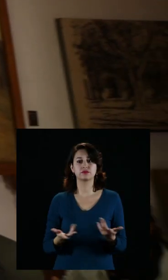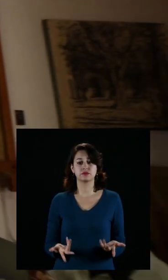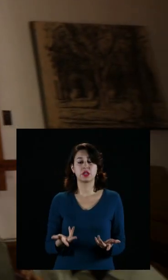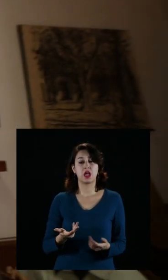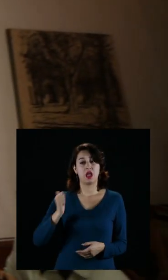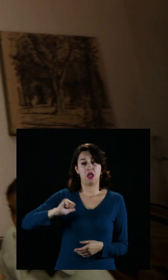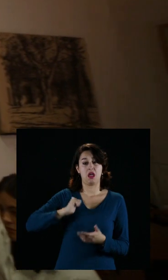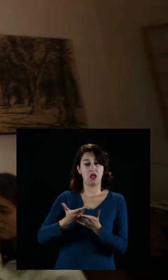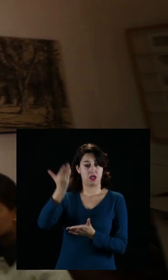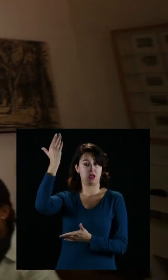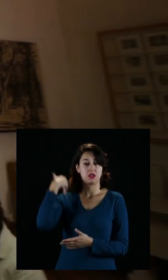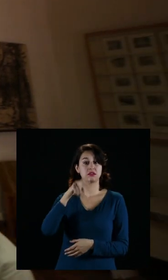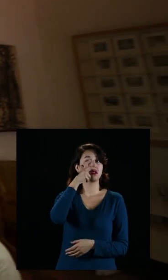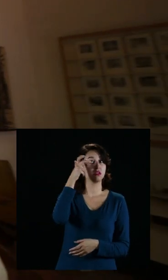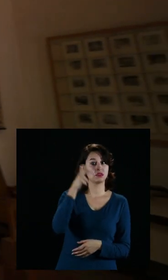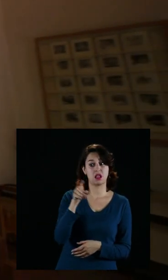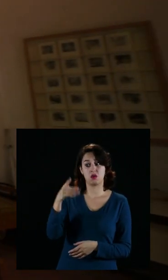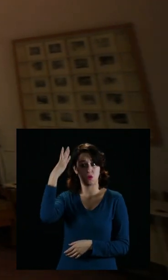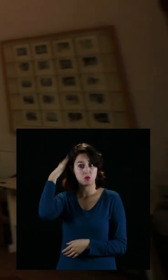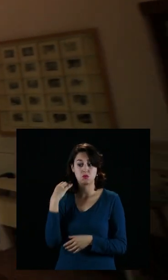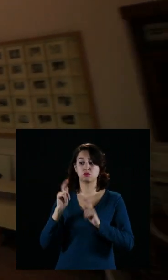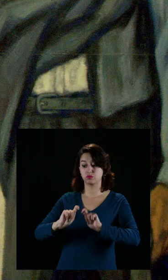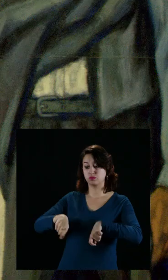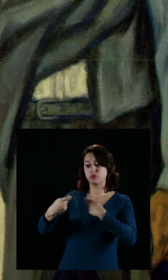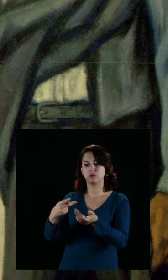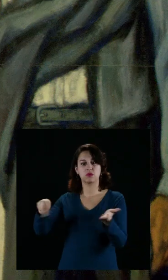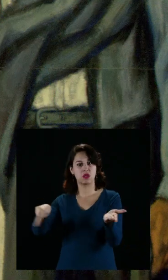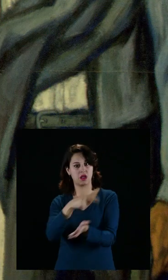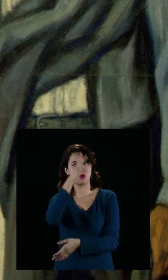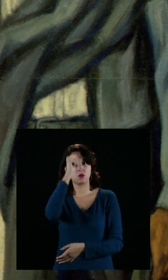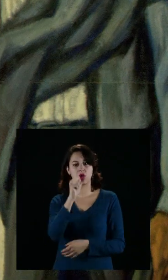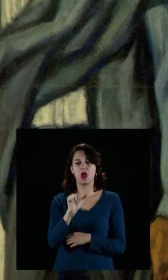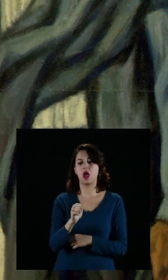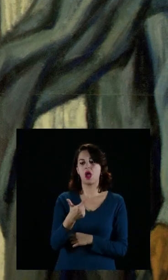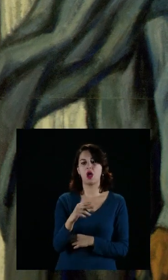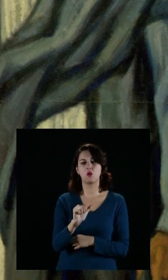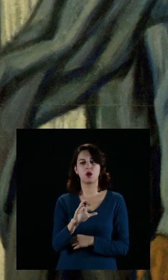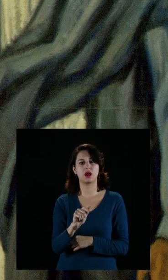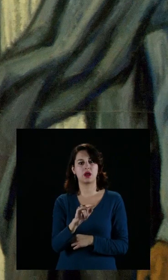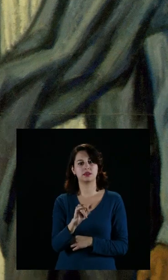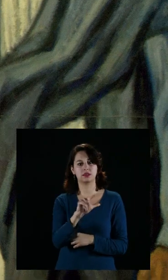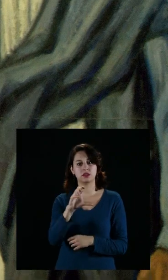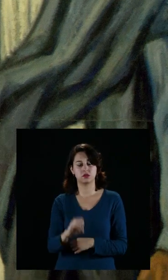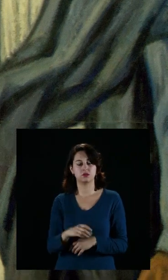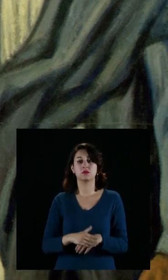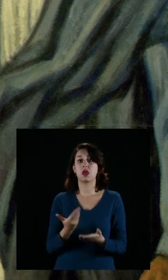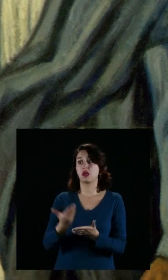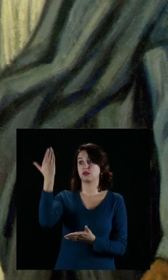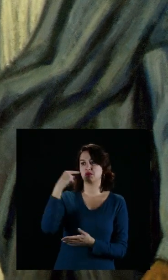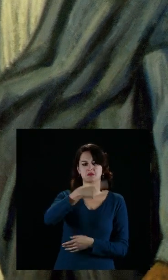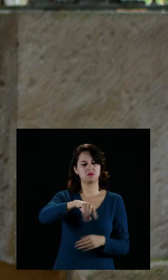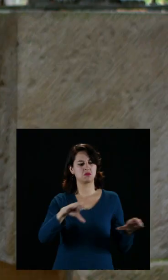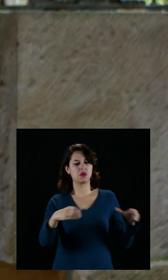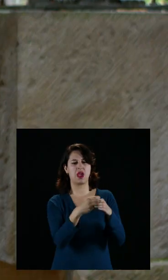Para cumplir la tarea que le encargó Miguel Hidalgo a Morelos, firma el bando del aguacatillo. Ayer Morelos